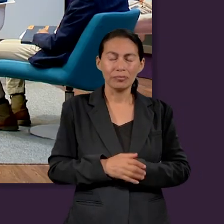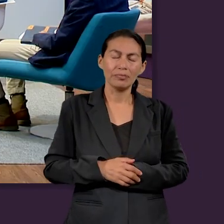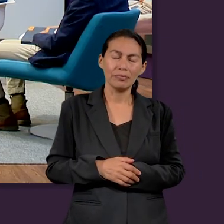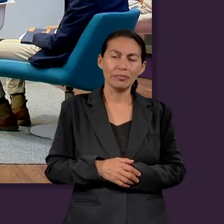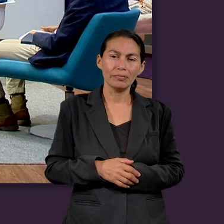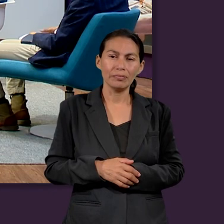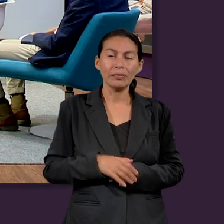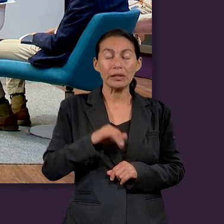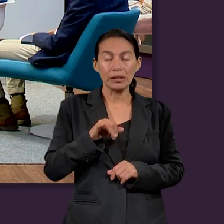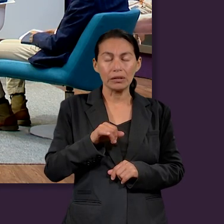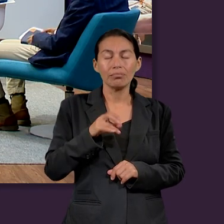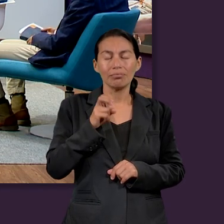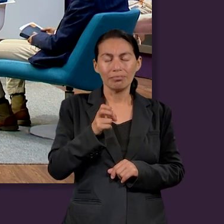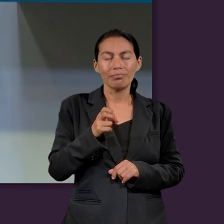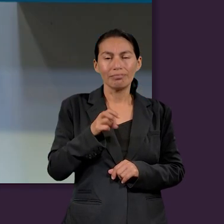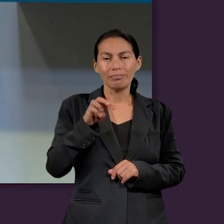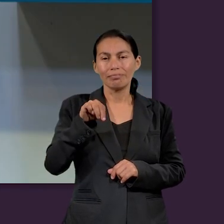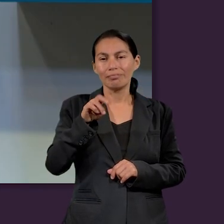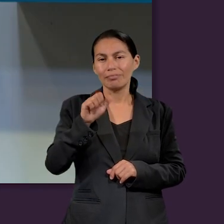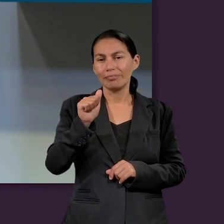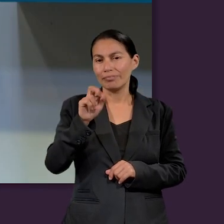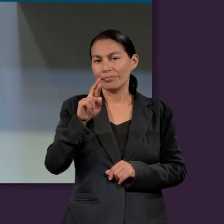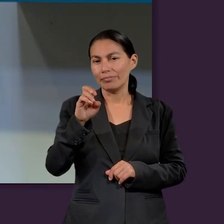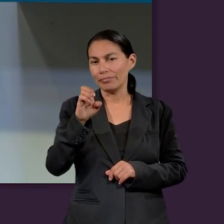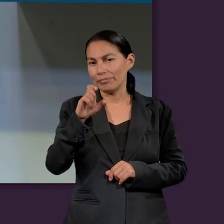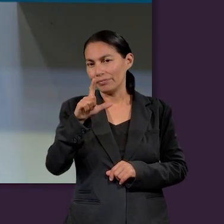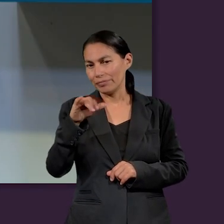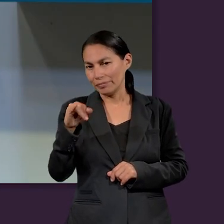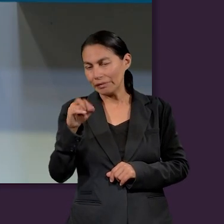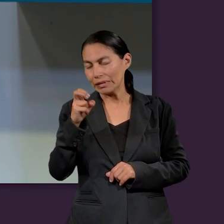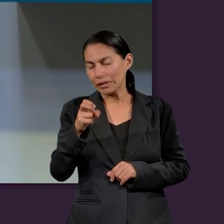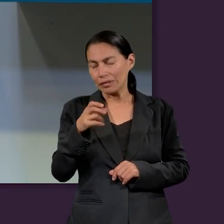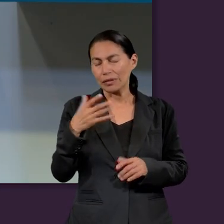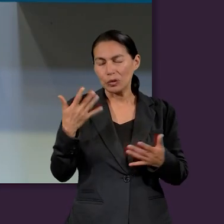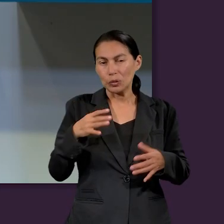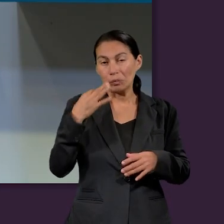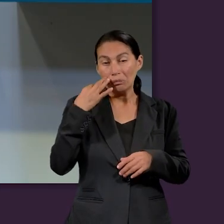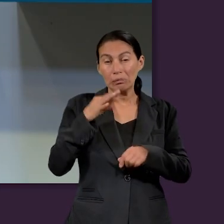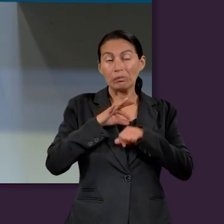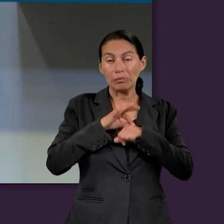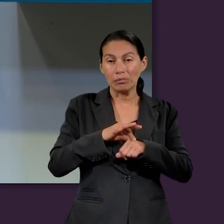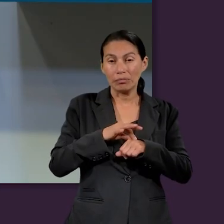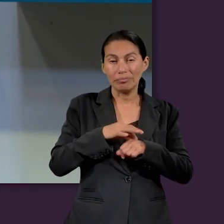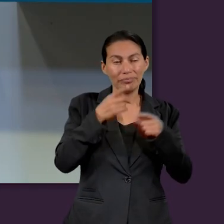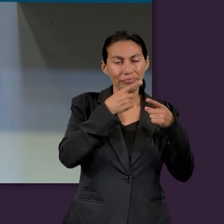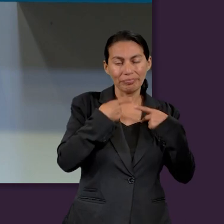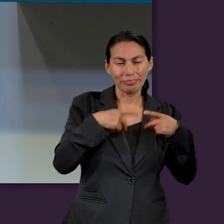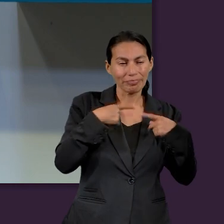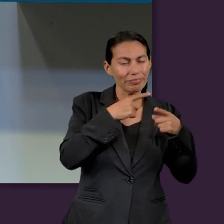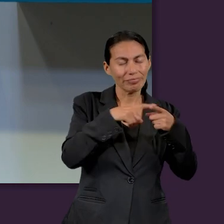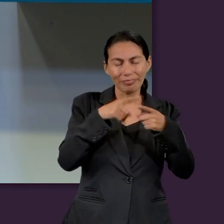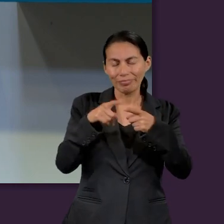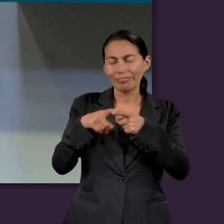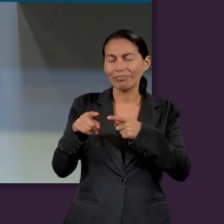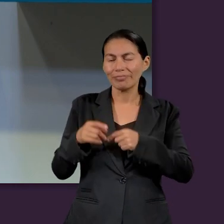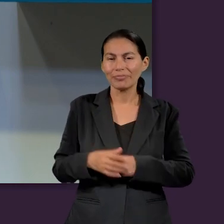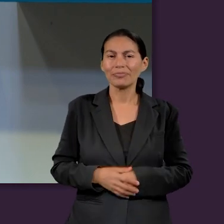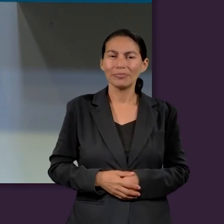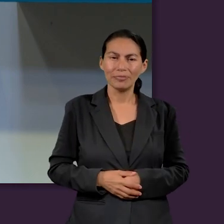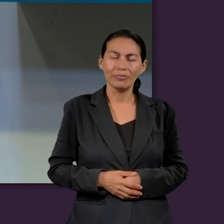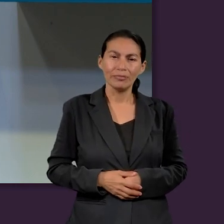Sí, muy lindo, Marielle. Y realmente es la experiencia o la situación